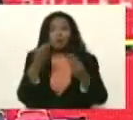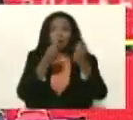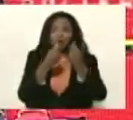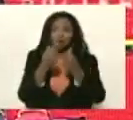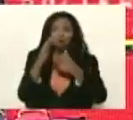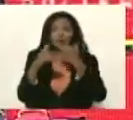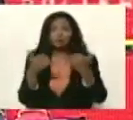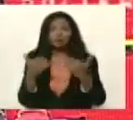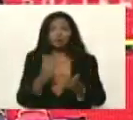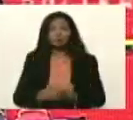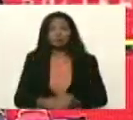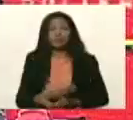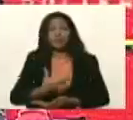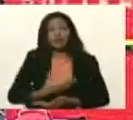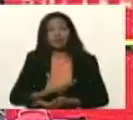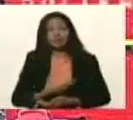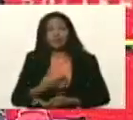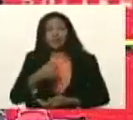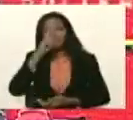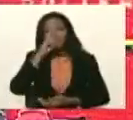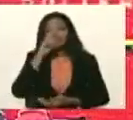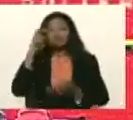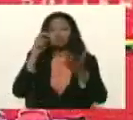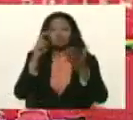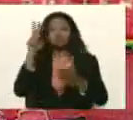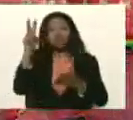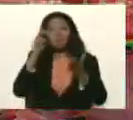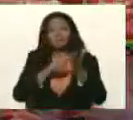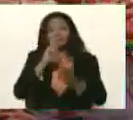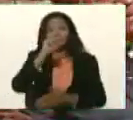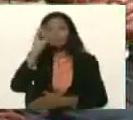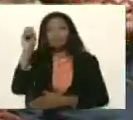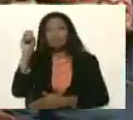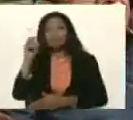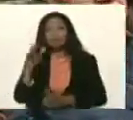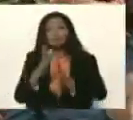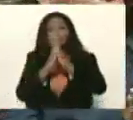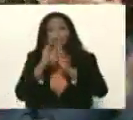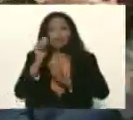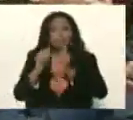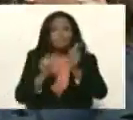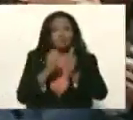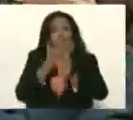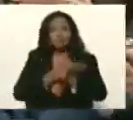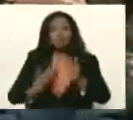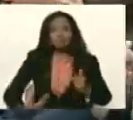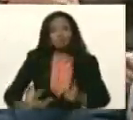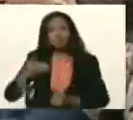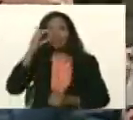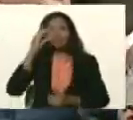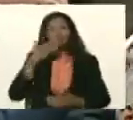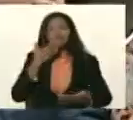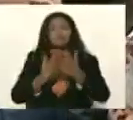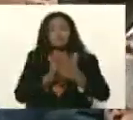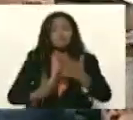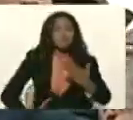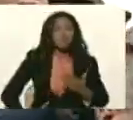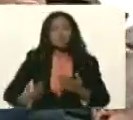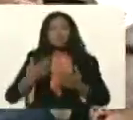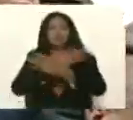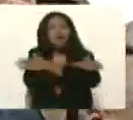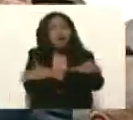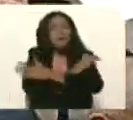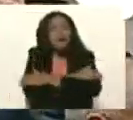para las alcaldías en el año 2020 por favor, vicepresidente ejecutivo, compañera gracias presidente, bueno, lo primero es un